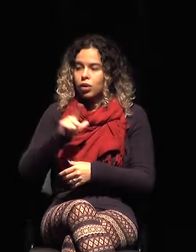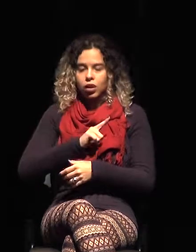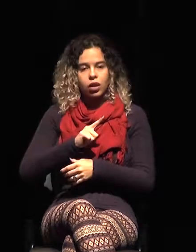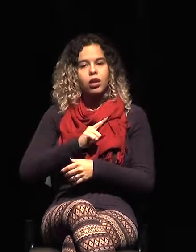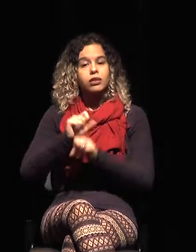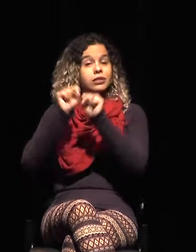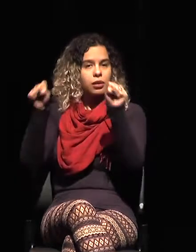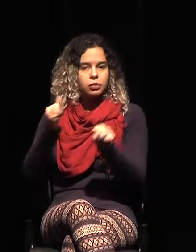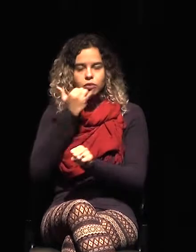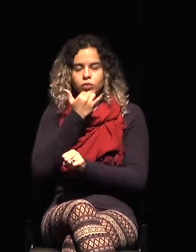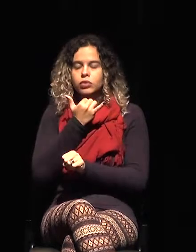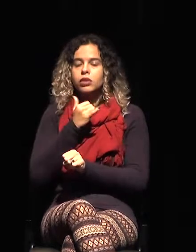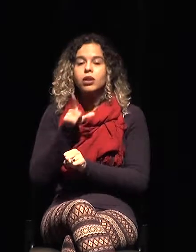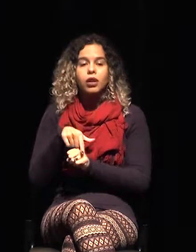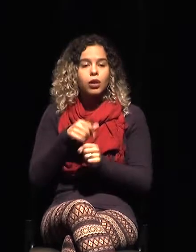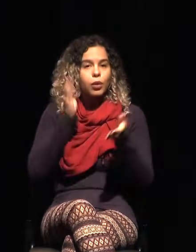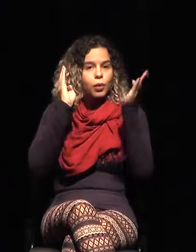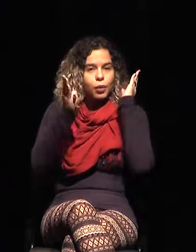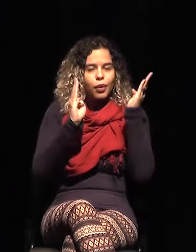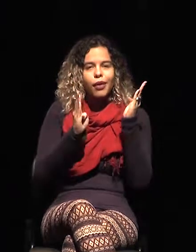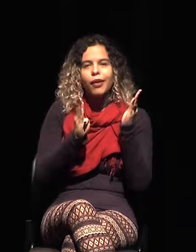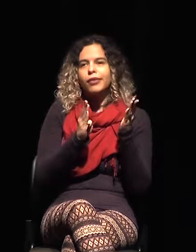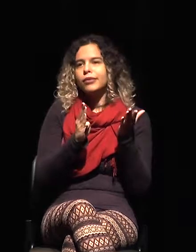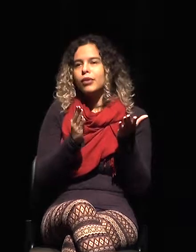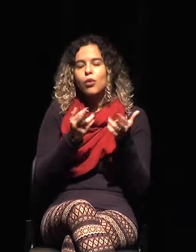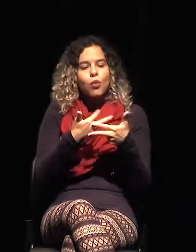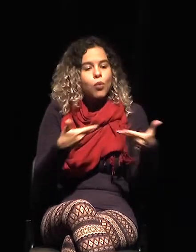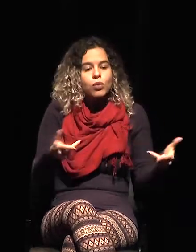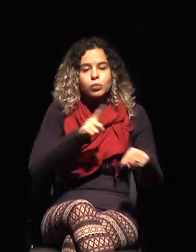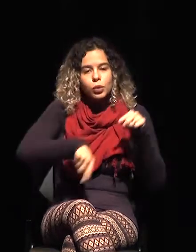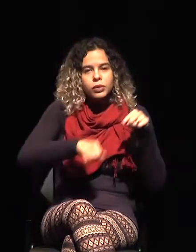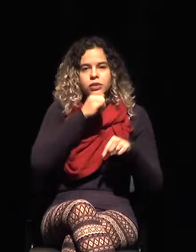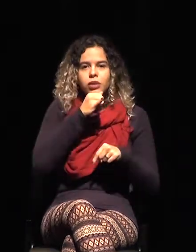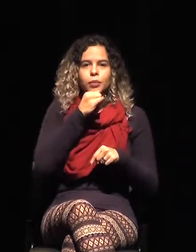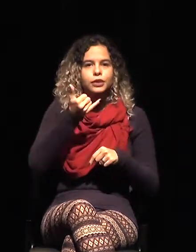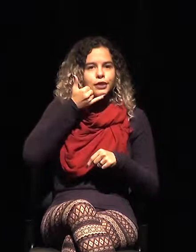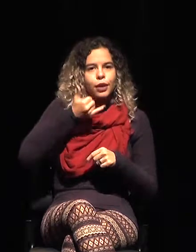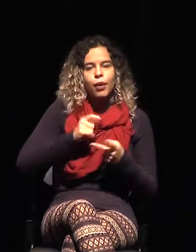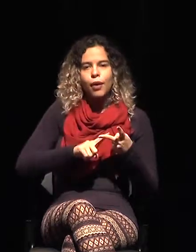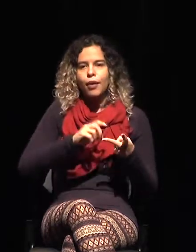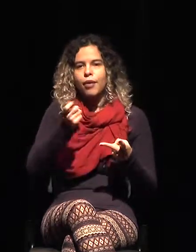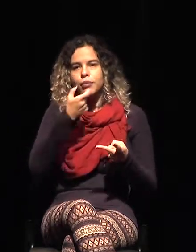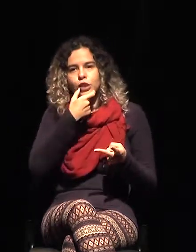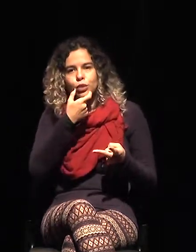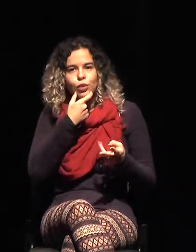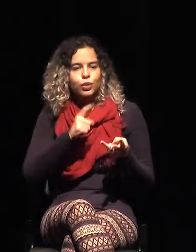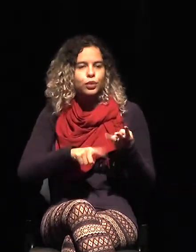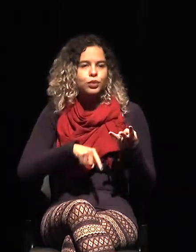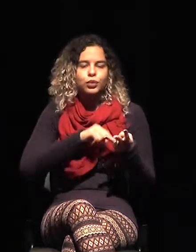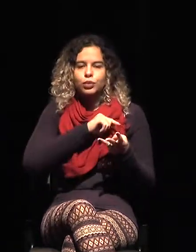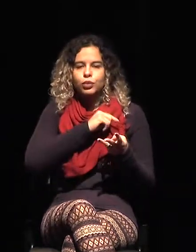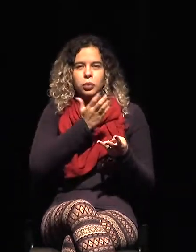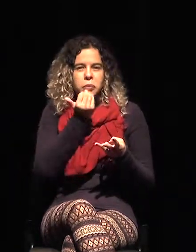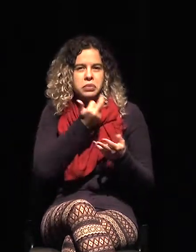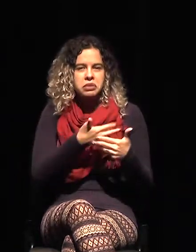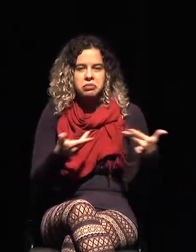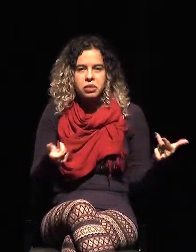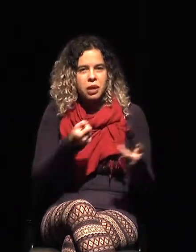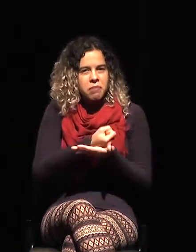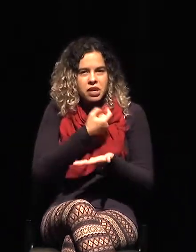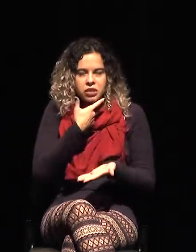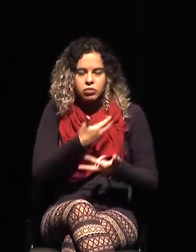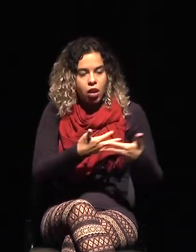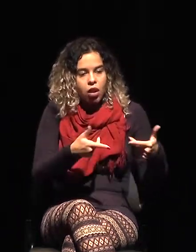galletas, teléfonos móviles, celulares, en fin, pero que son mercancías lícitas y que en el día a día lo